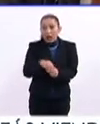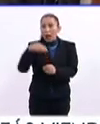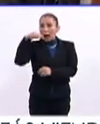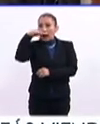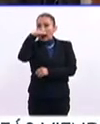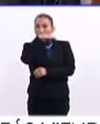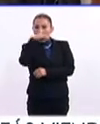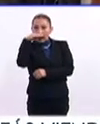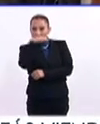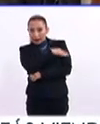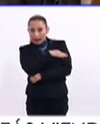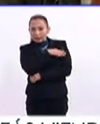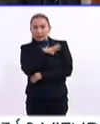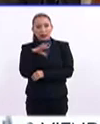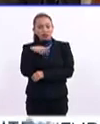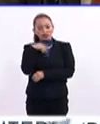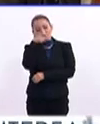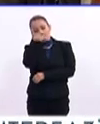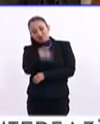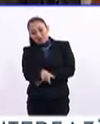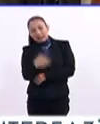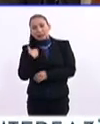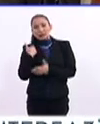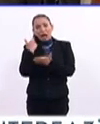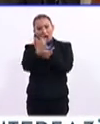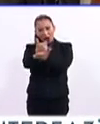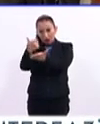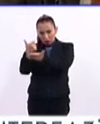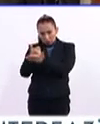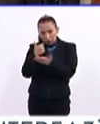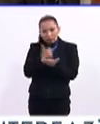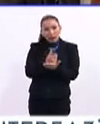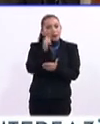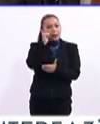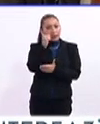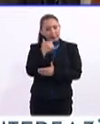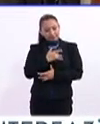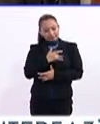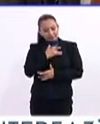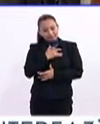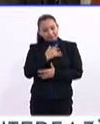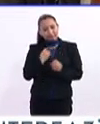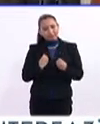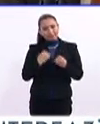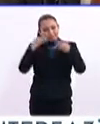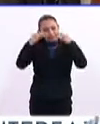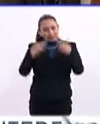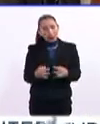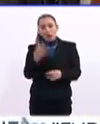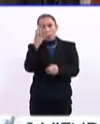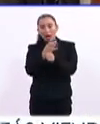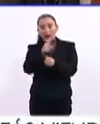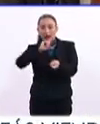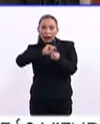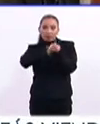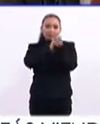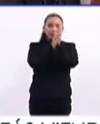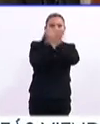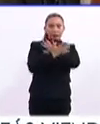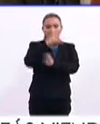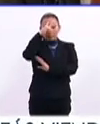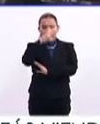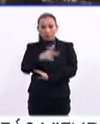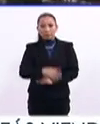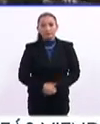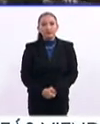gratuita e integral, que acompañe y sea conciencia viva de la cuarta transformación del